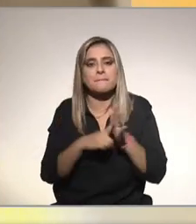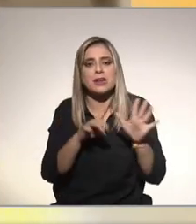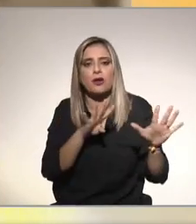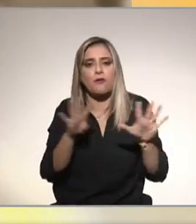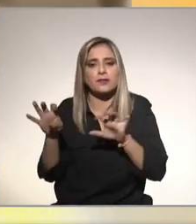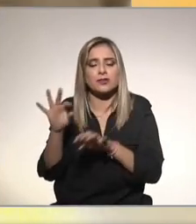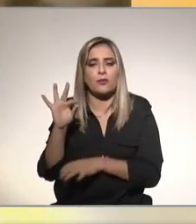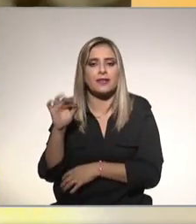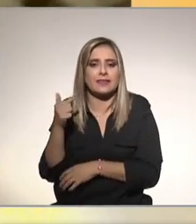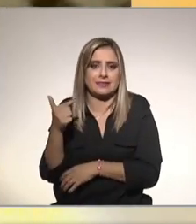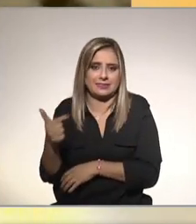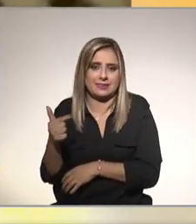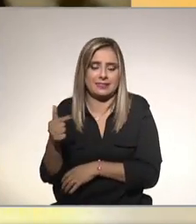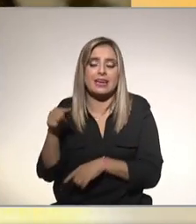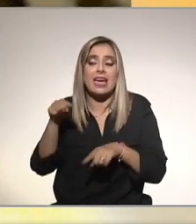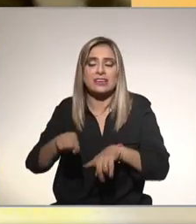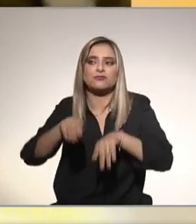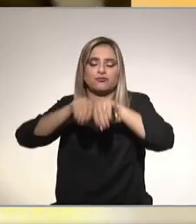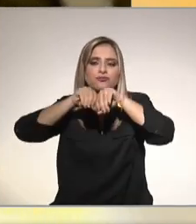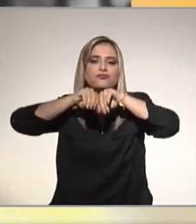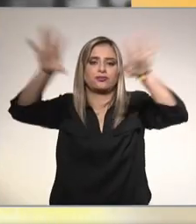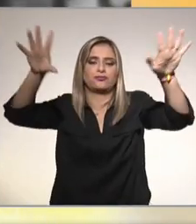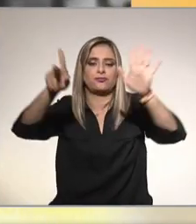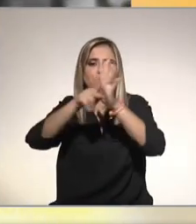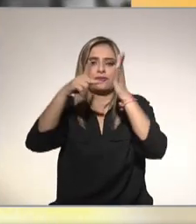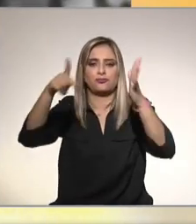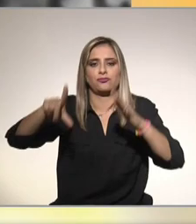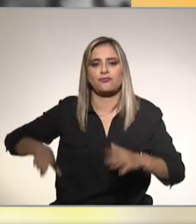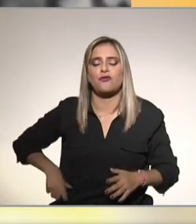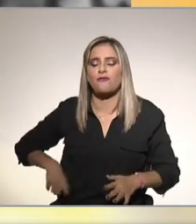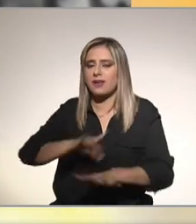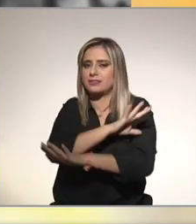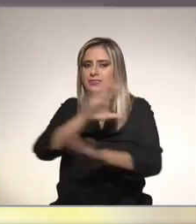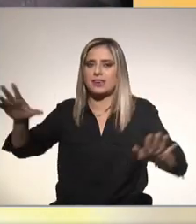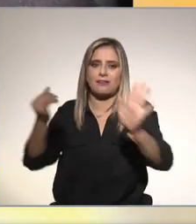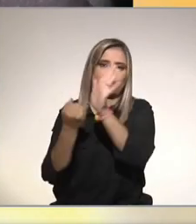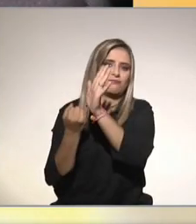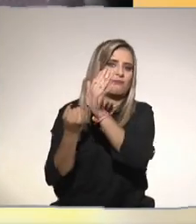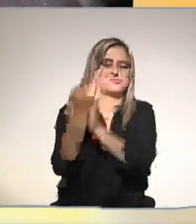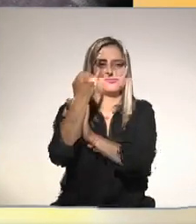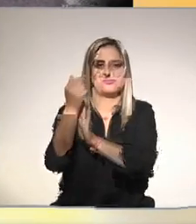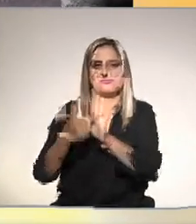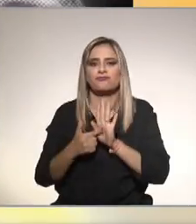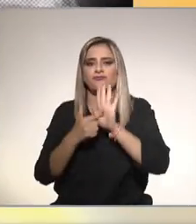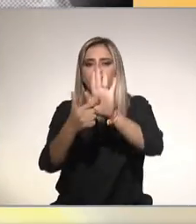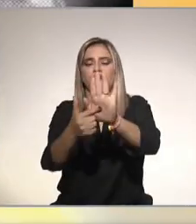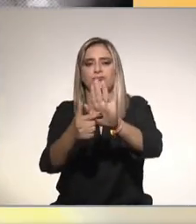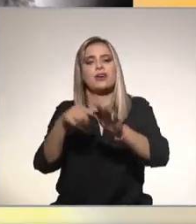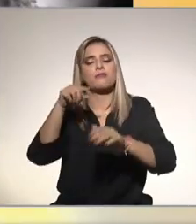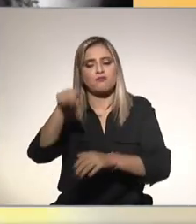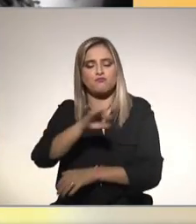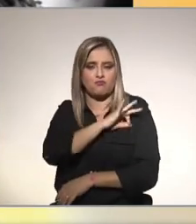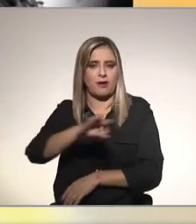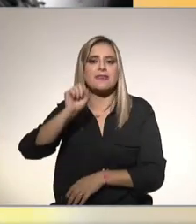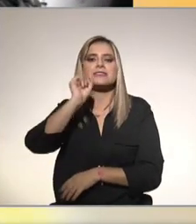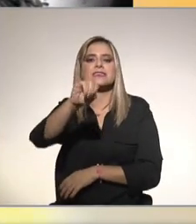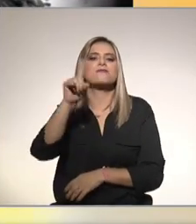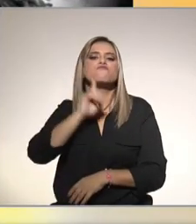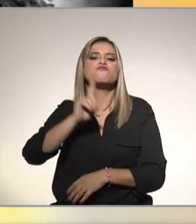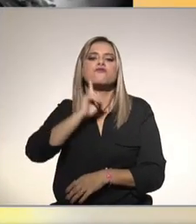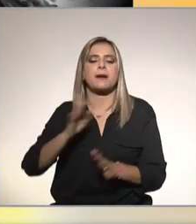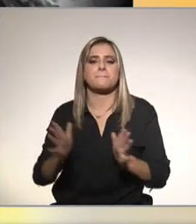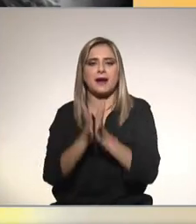con la publicación en el diario oficial de la federación del decreto que permitió su participación como